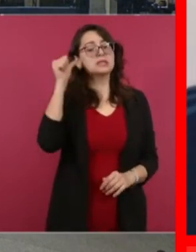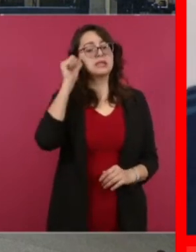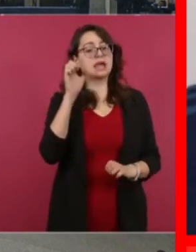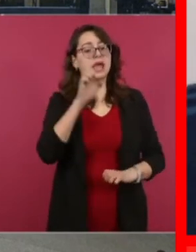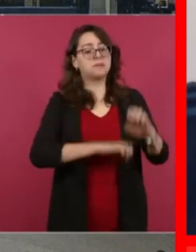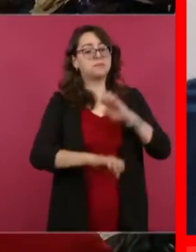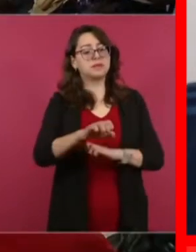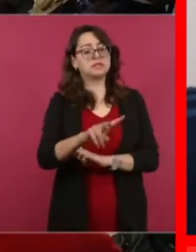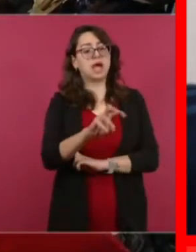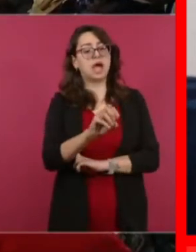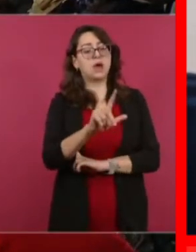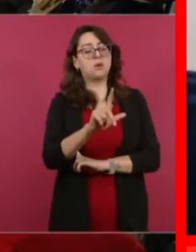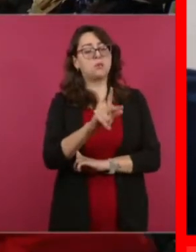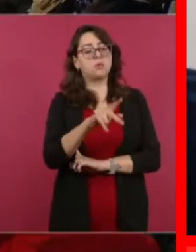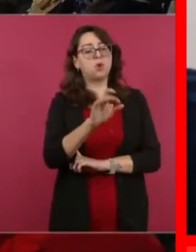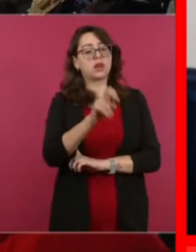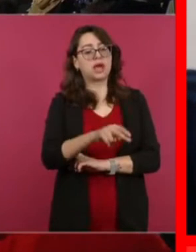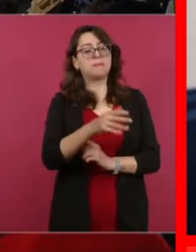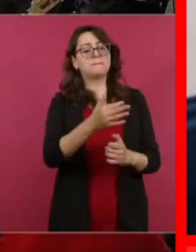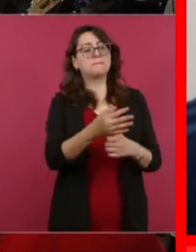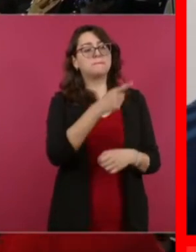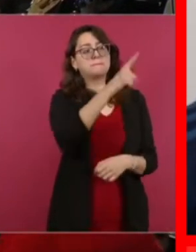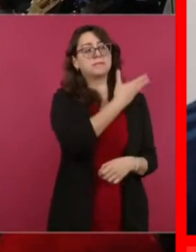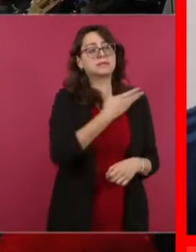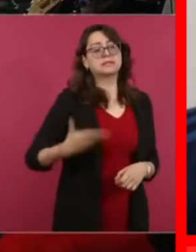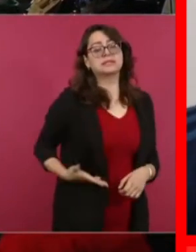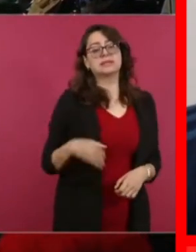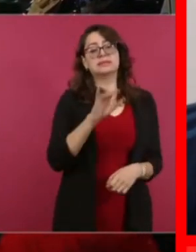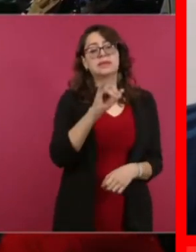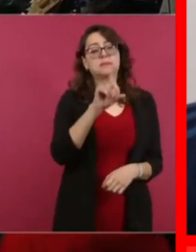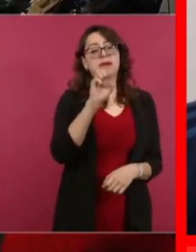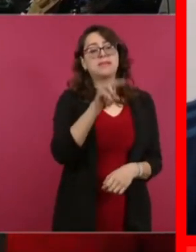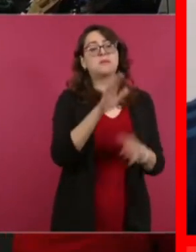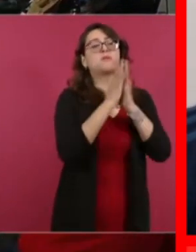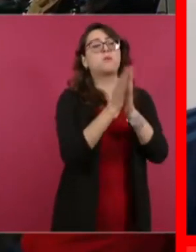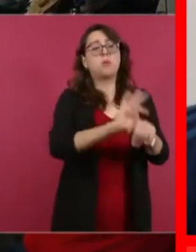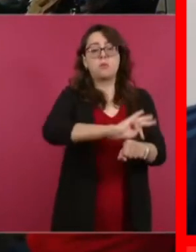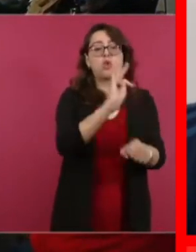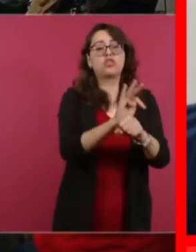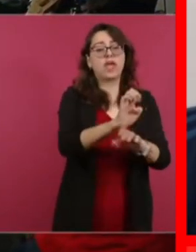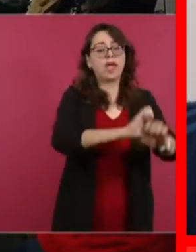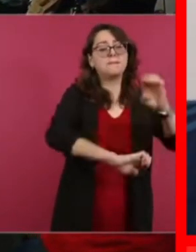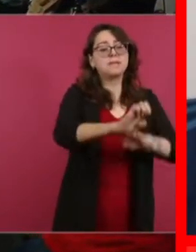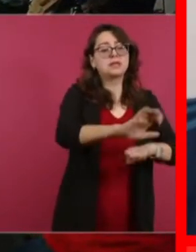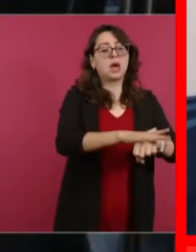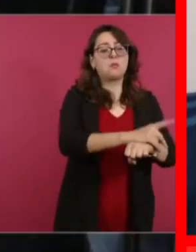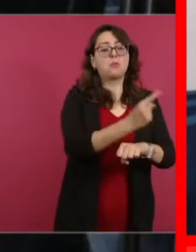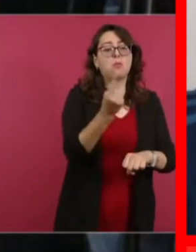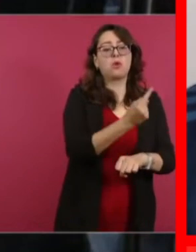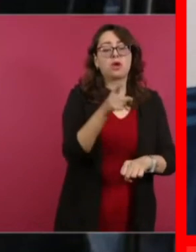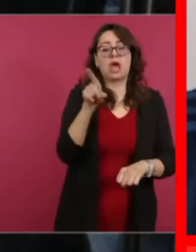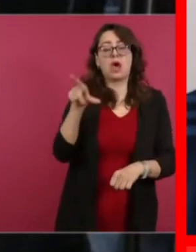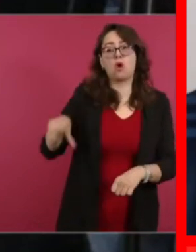administración de Joe Biden su protección ante lo que llamaron una amenaza de su gobierno por la toma hostil, así lo estoy